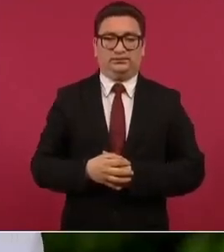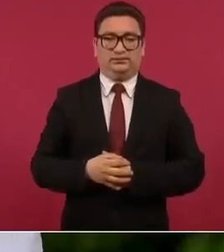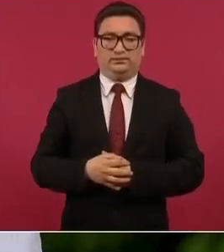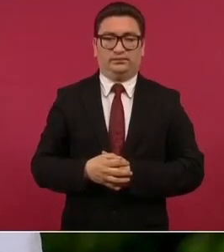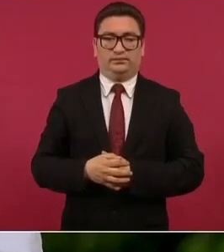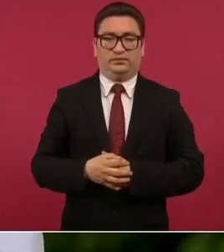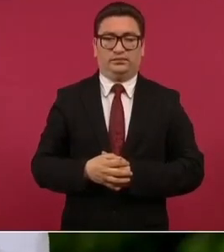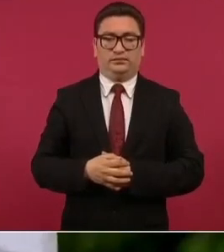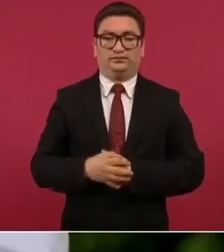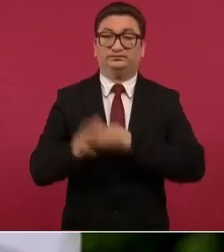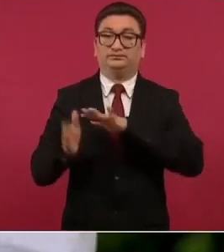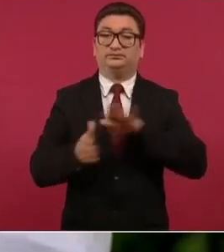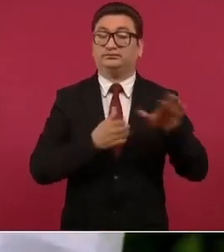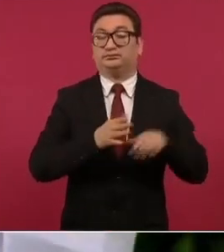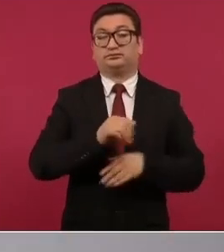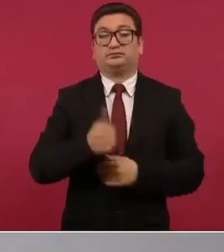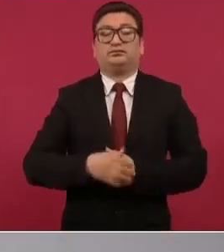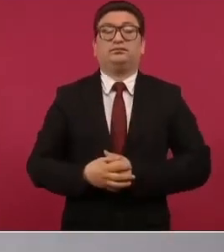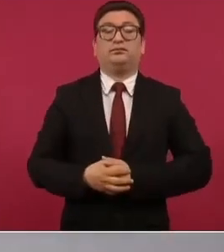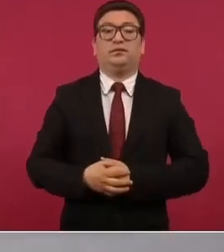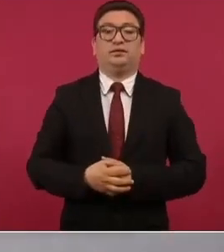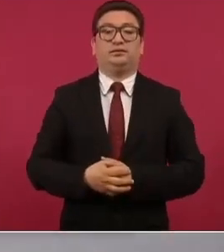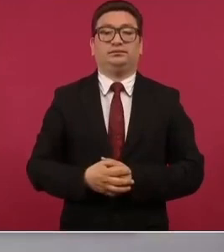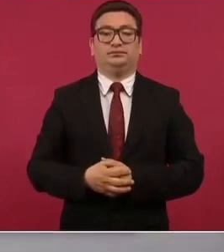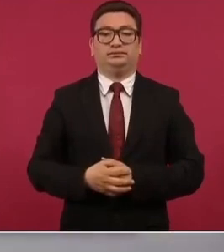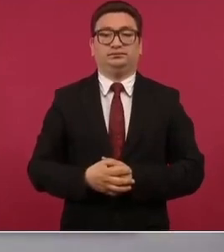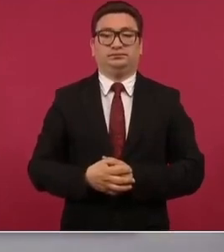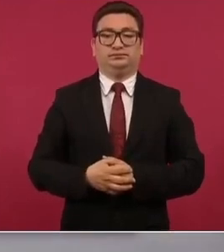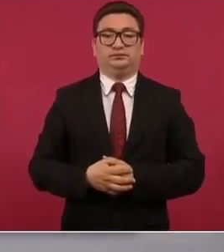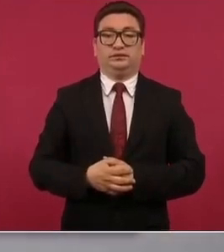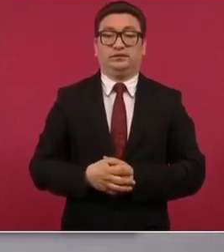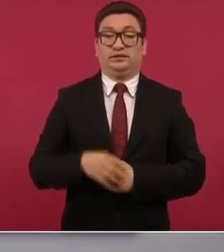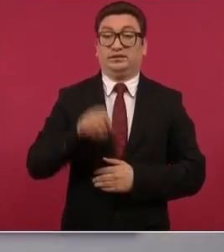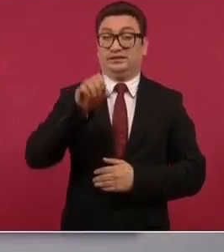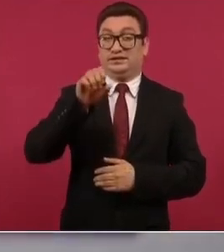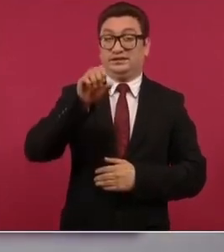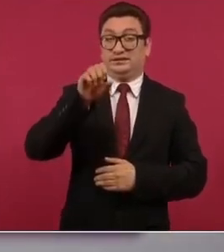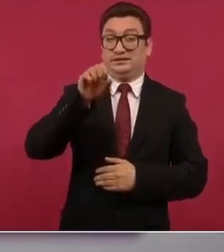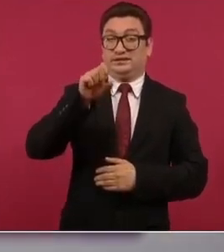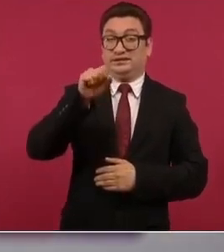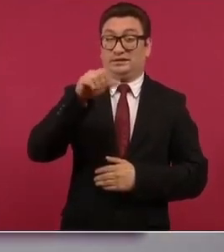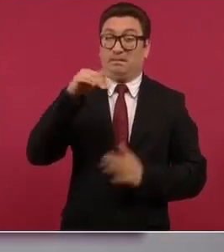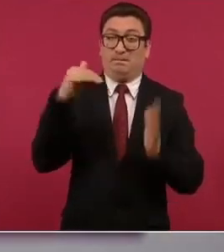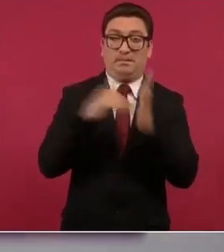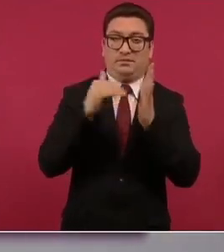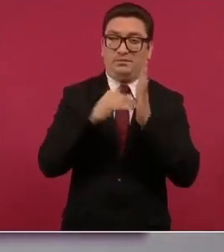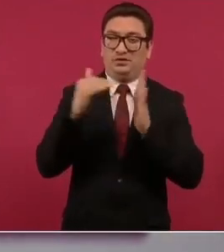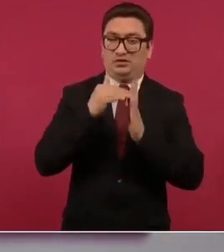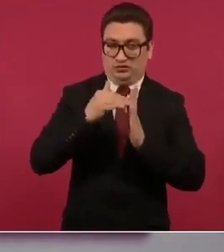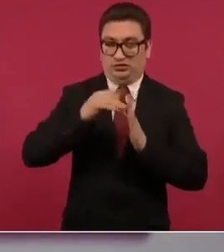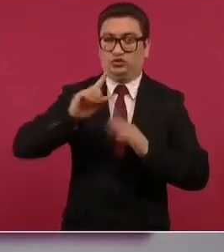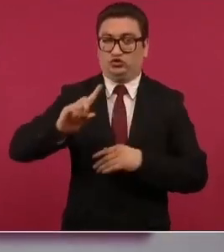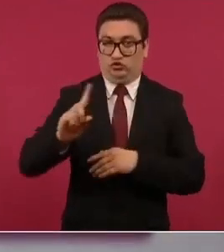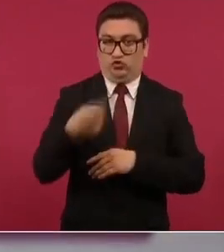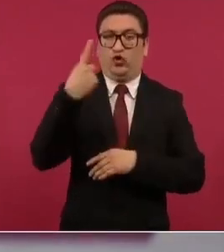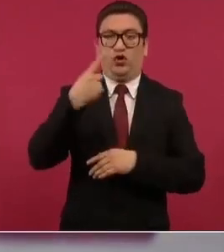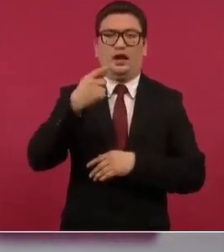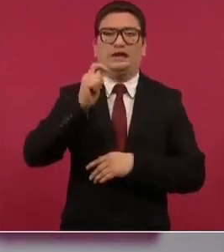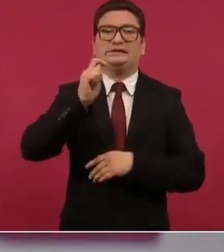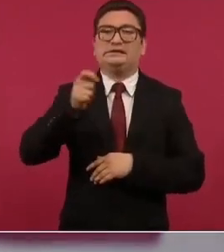60 60 mil millones de dólares estimamos que van a enviar